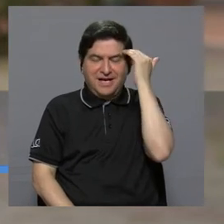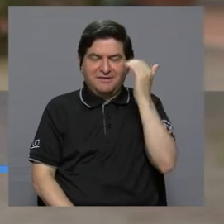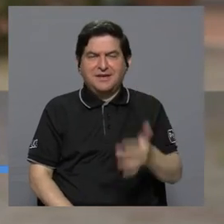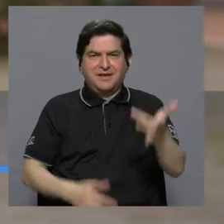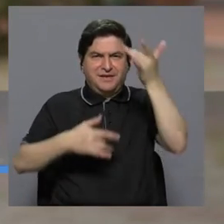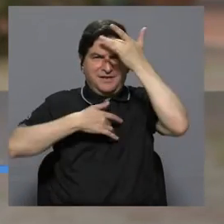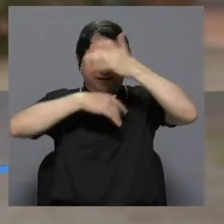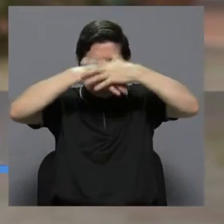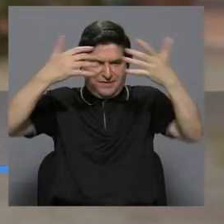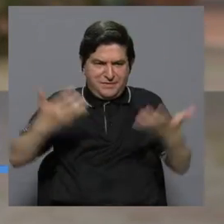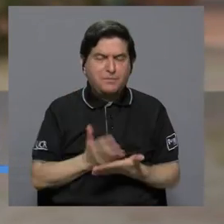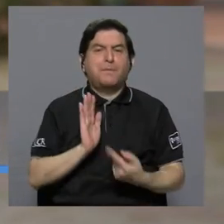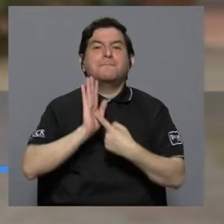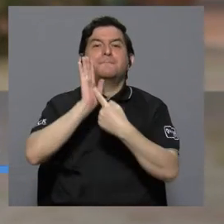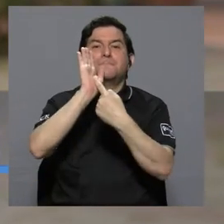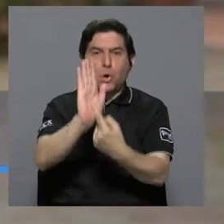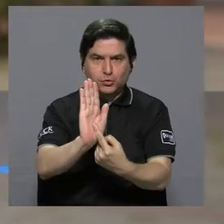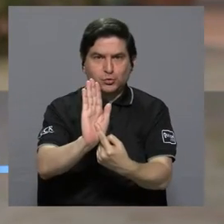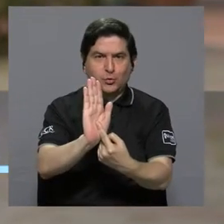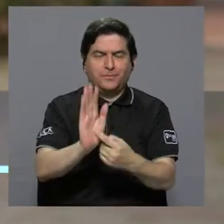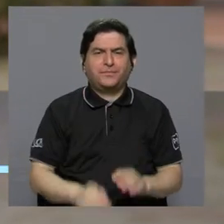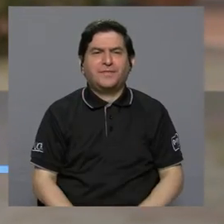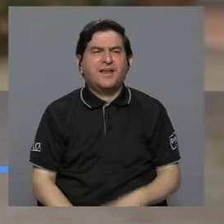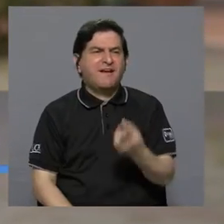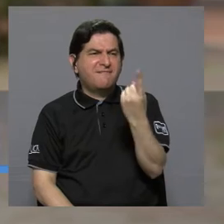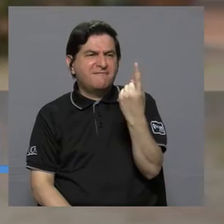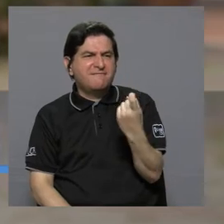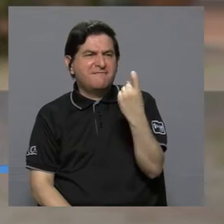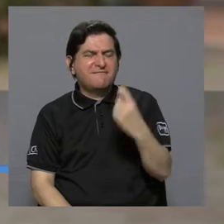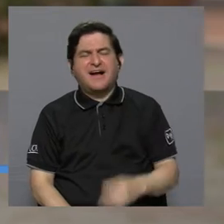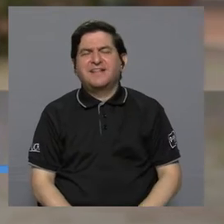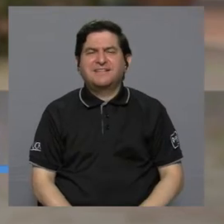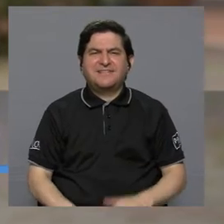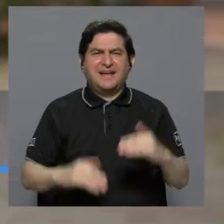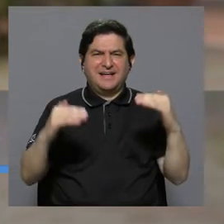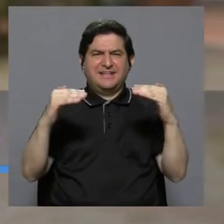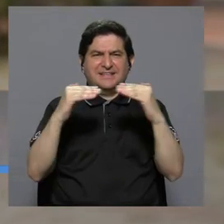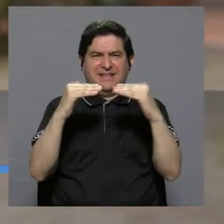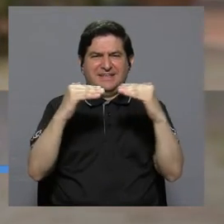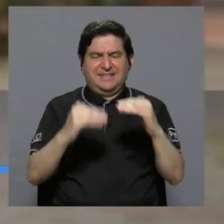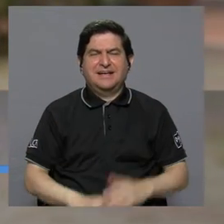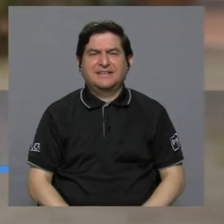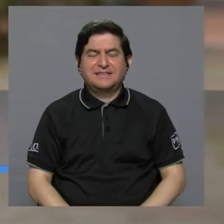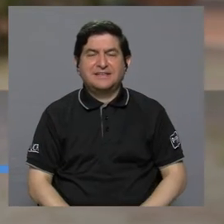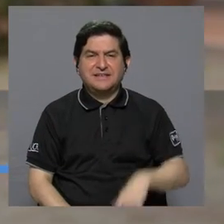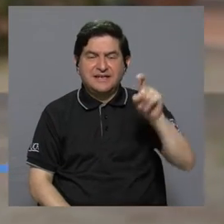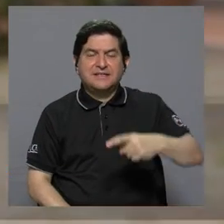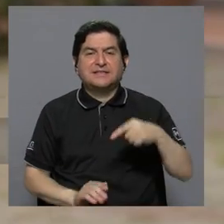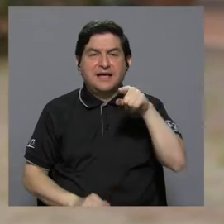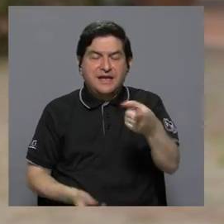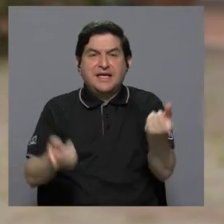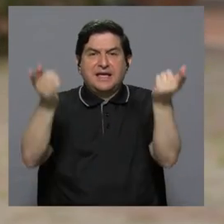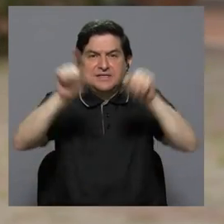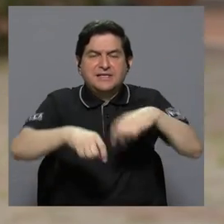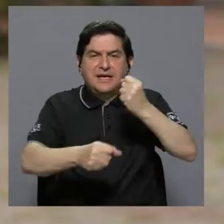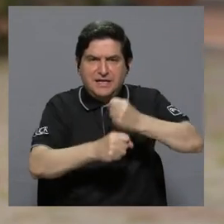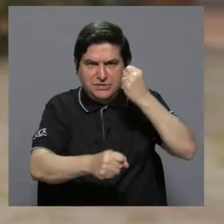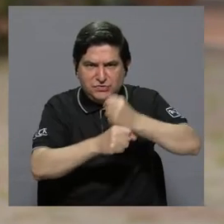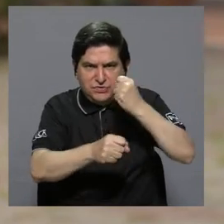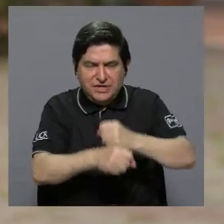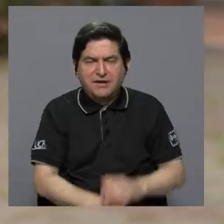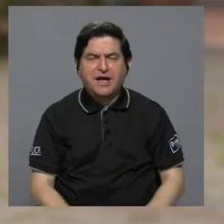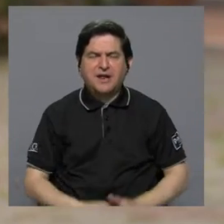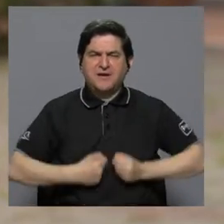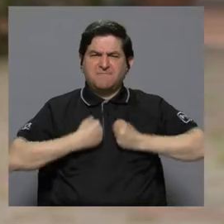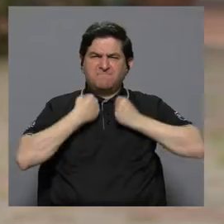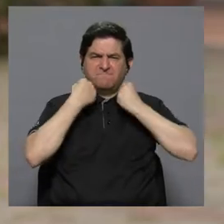que la pandemia evidenció la falta de inequidad. Necesitamos entonces trabajar